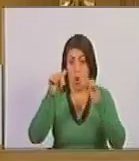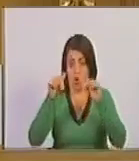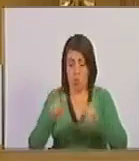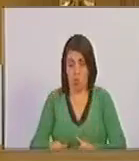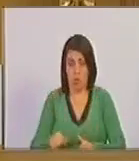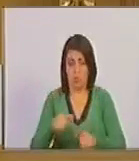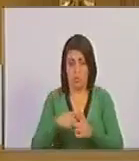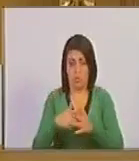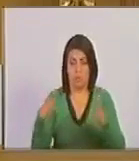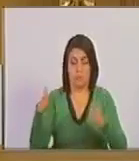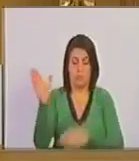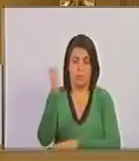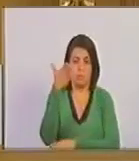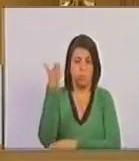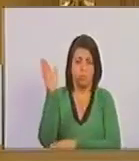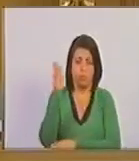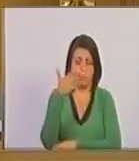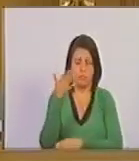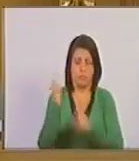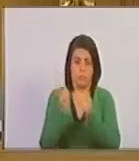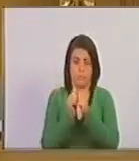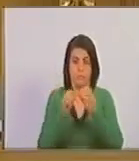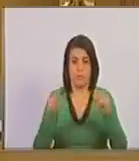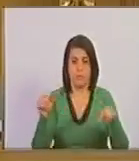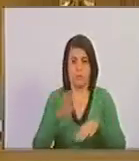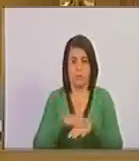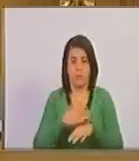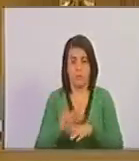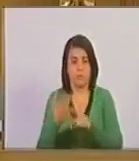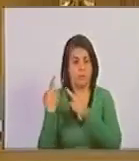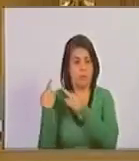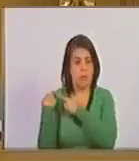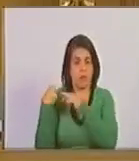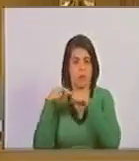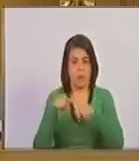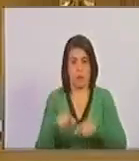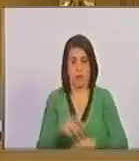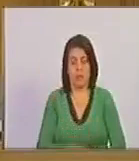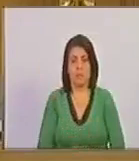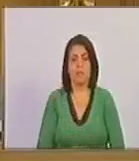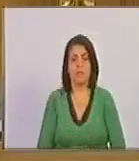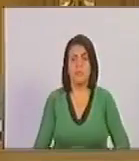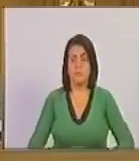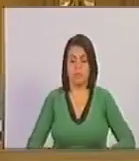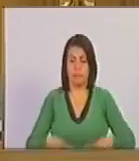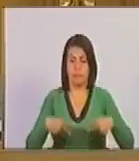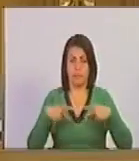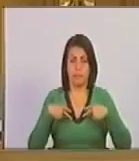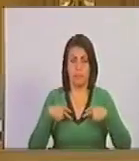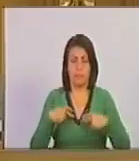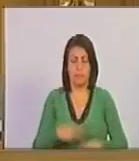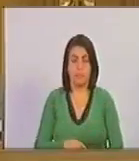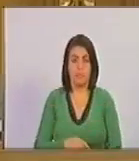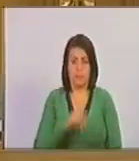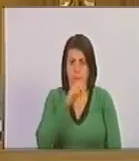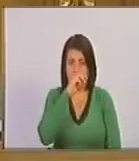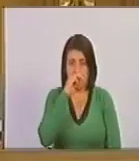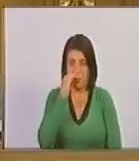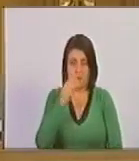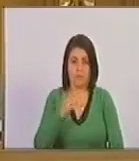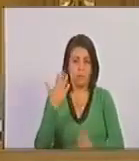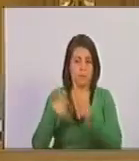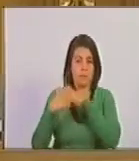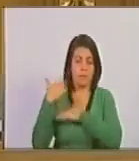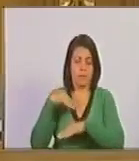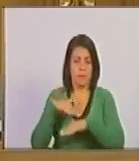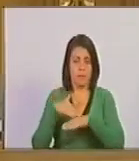es una bandera en el continente porque representa la calidad de vida de lo que era en ese